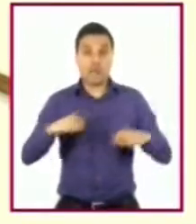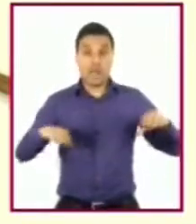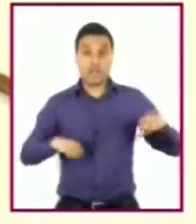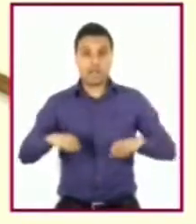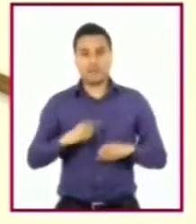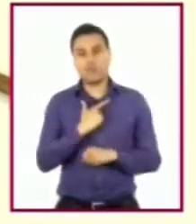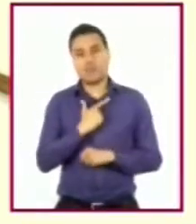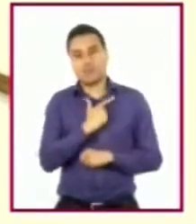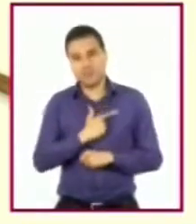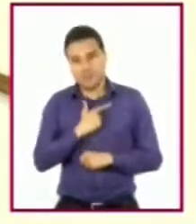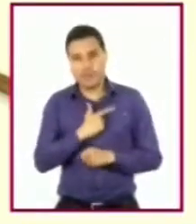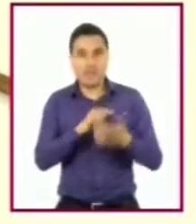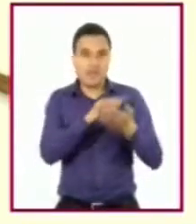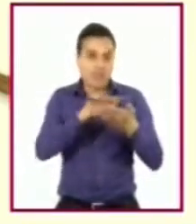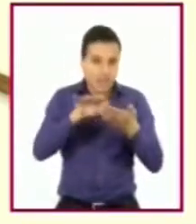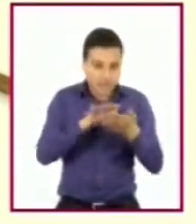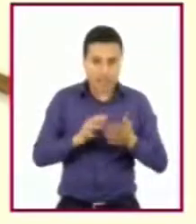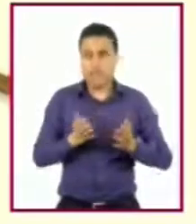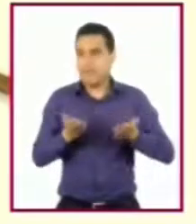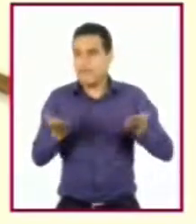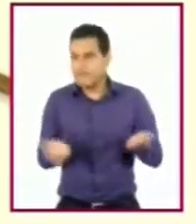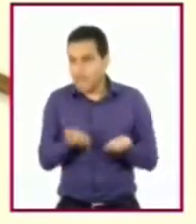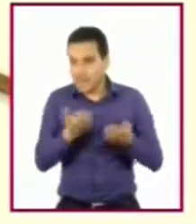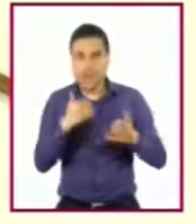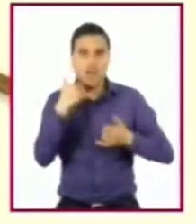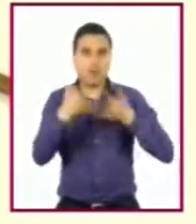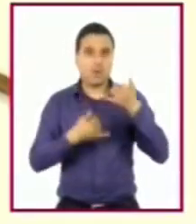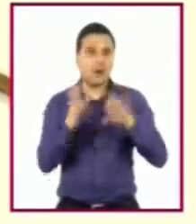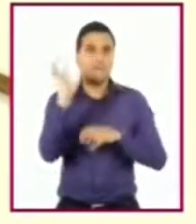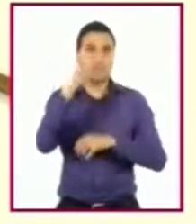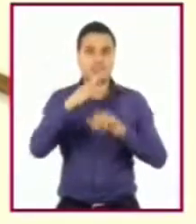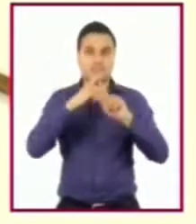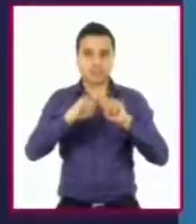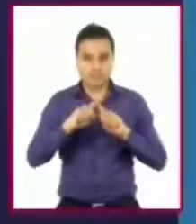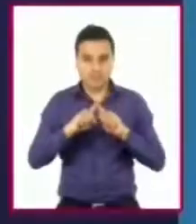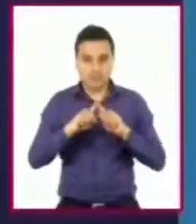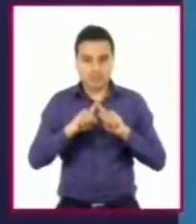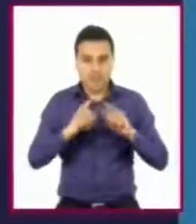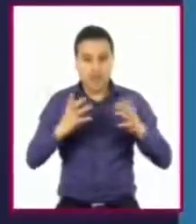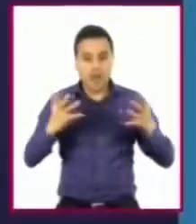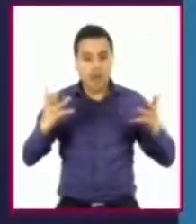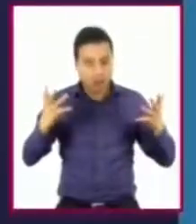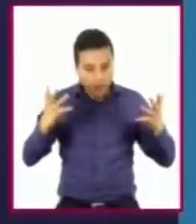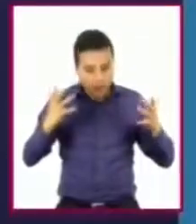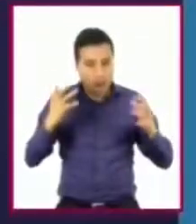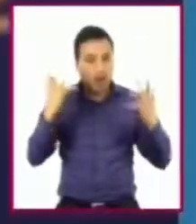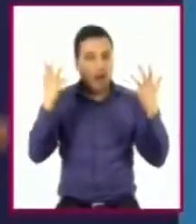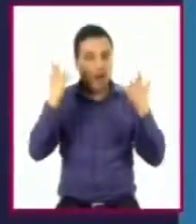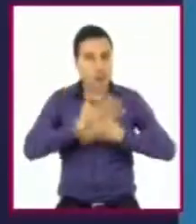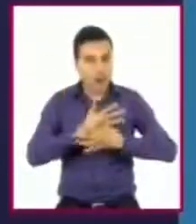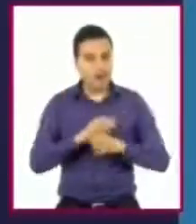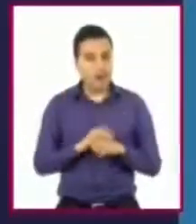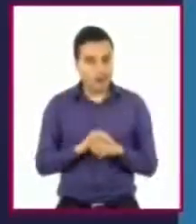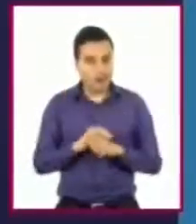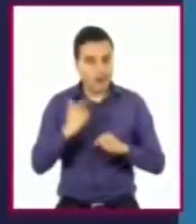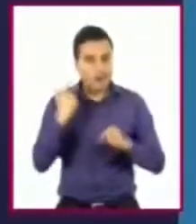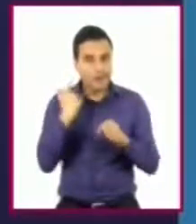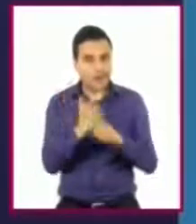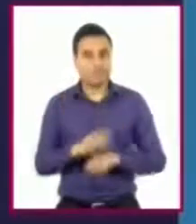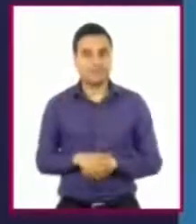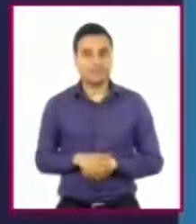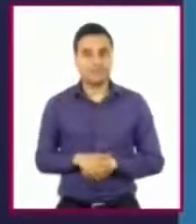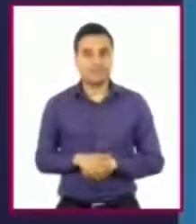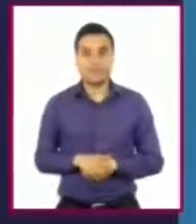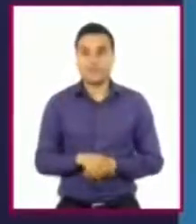como leer, bailar, jugar básquetbol, entre otras. Excelente, Uriel. Ustedes en casa